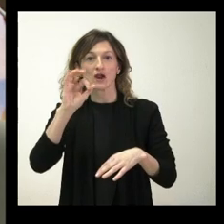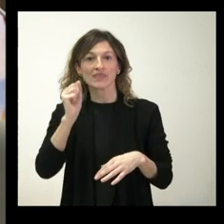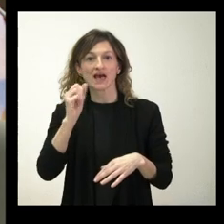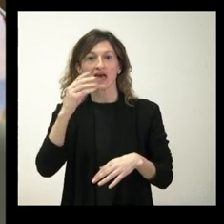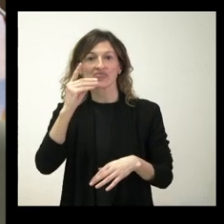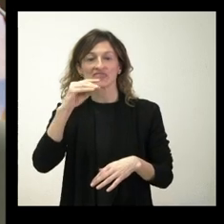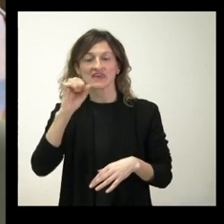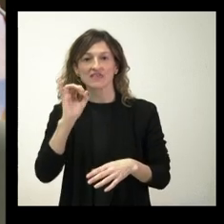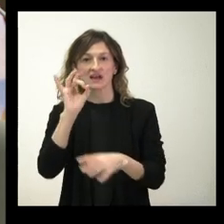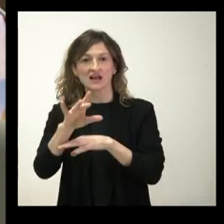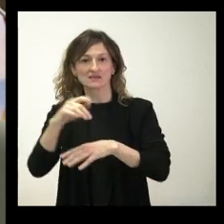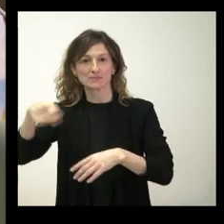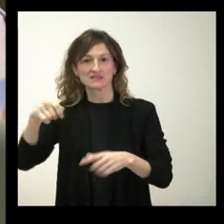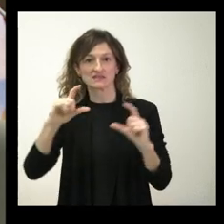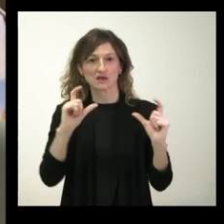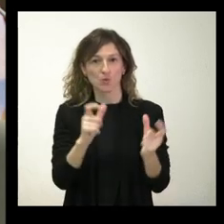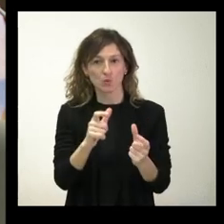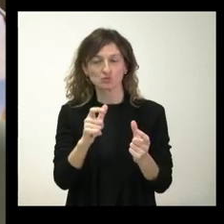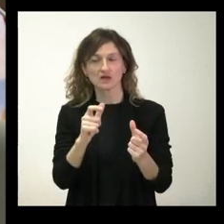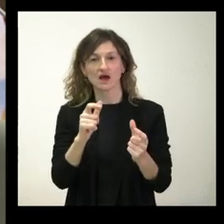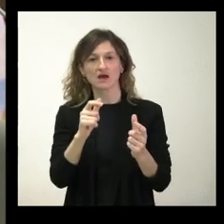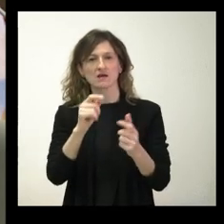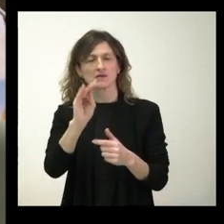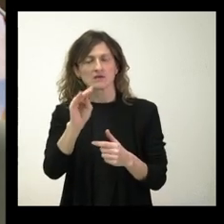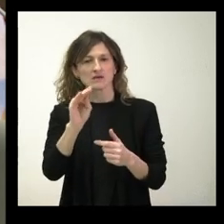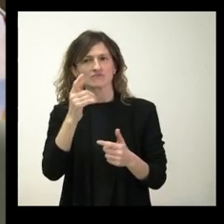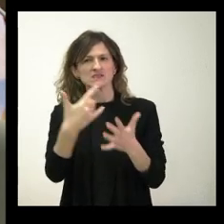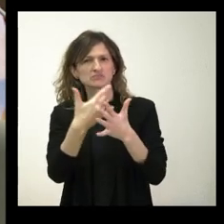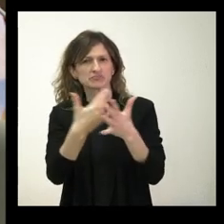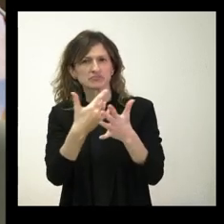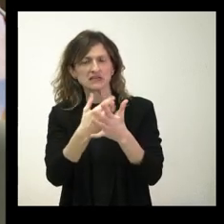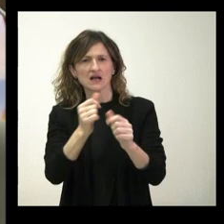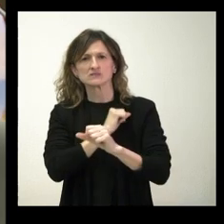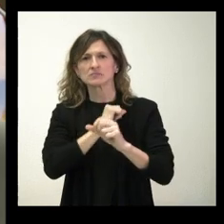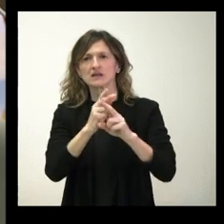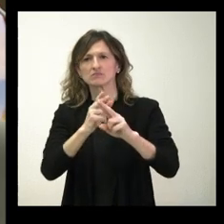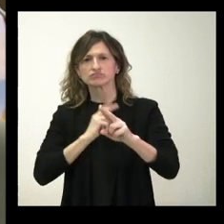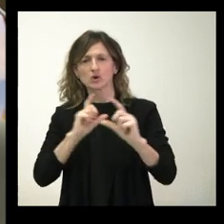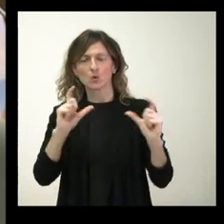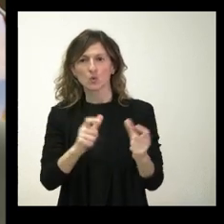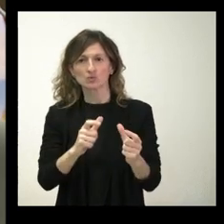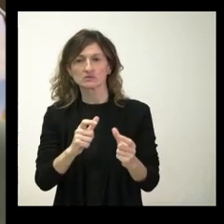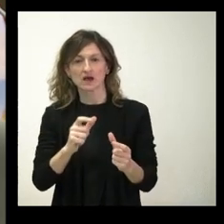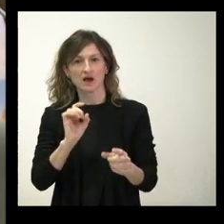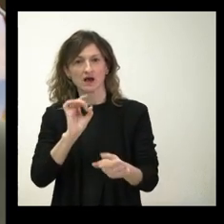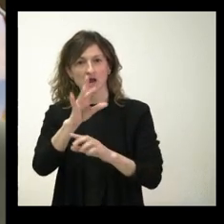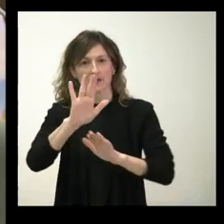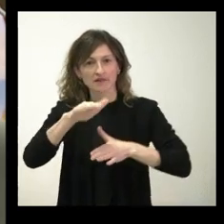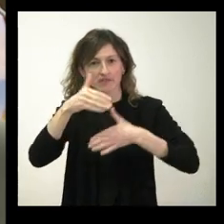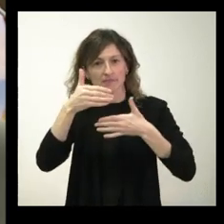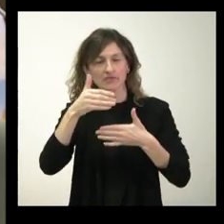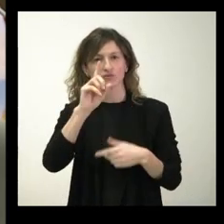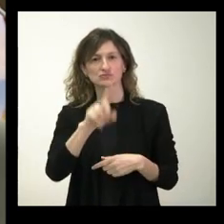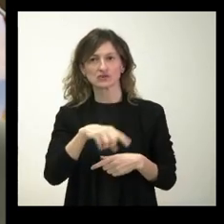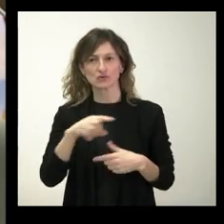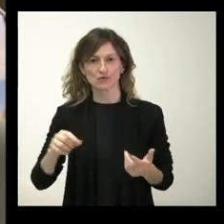presidente de la Junta pidiéndole explicaciones y que esperaba una respuesta de la Junta. No sé si se ha recibido esta carta, si se